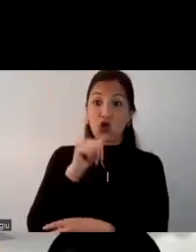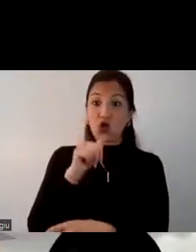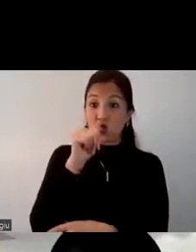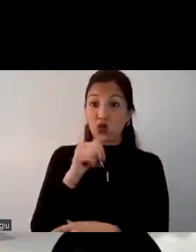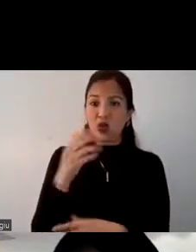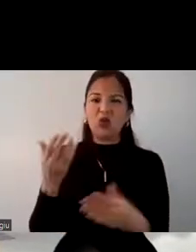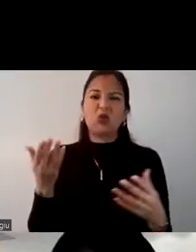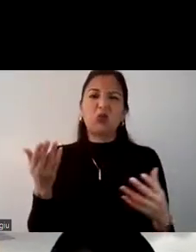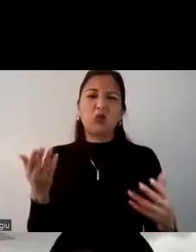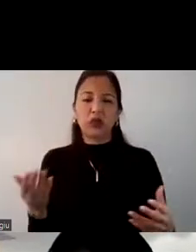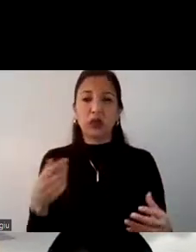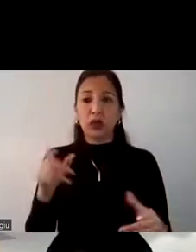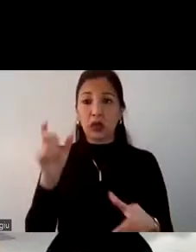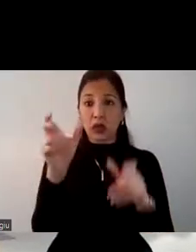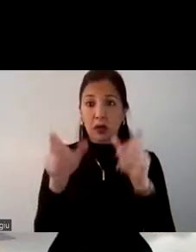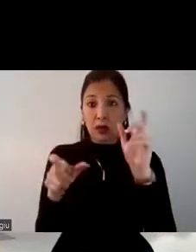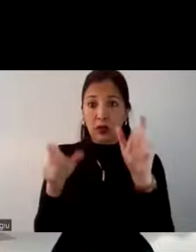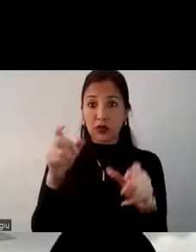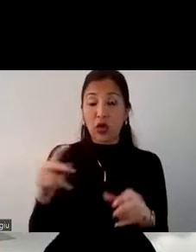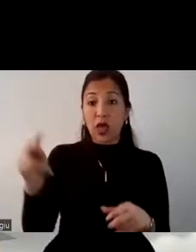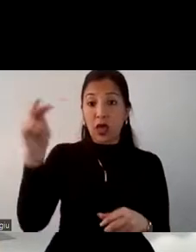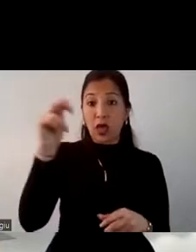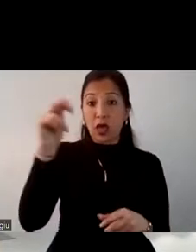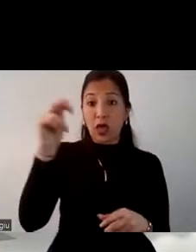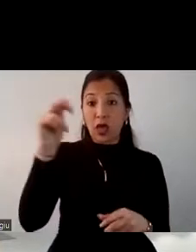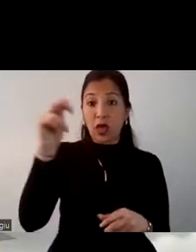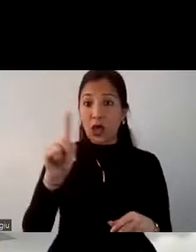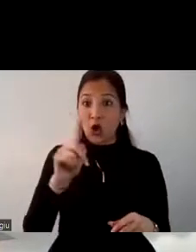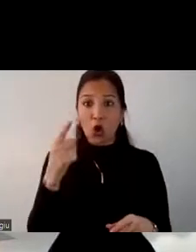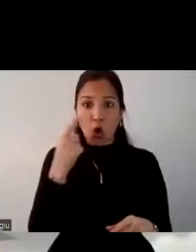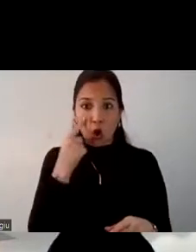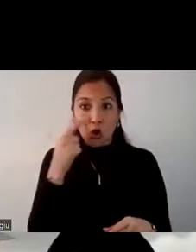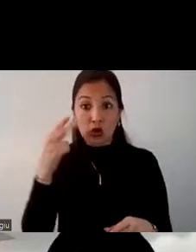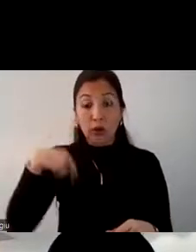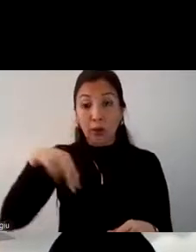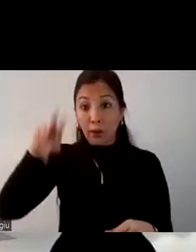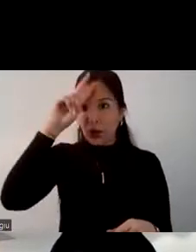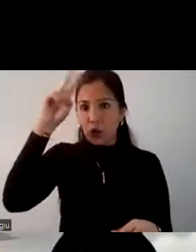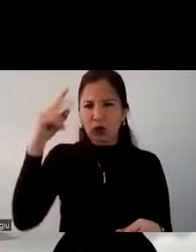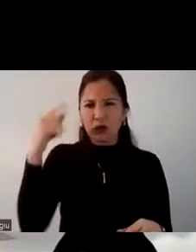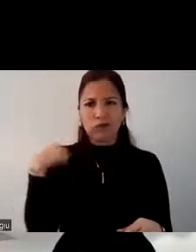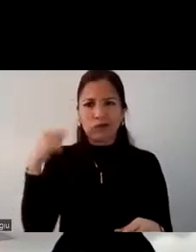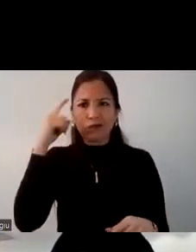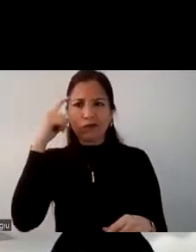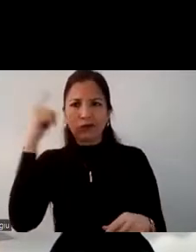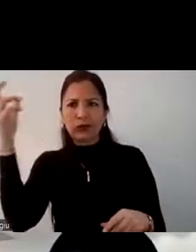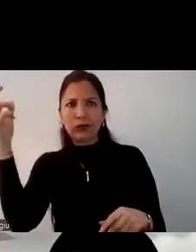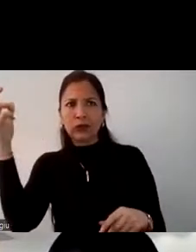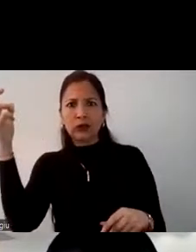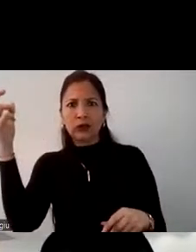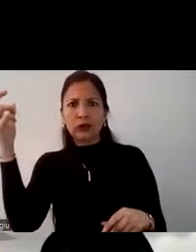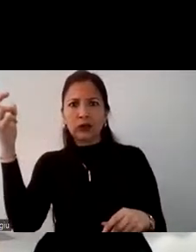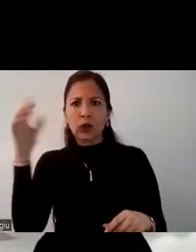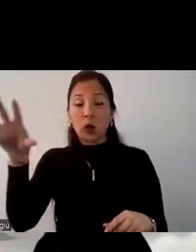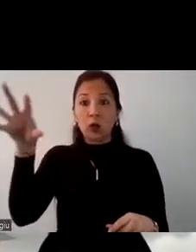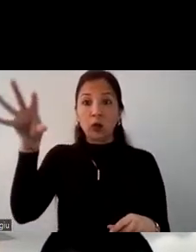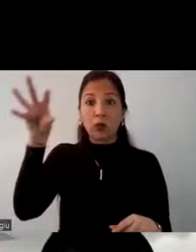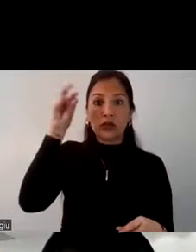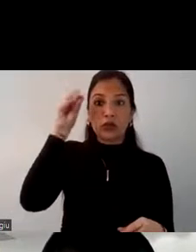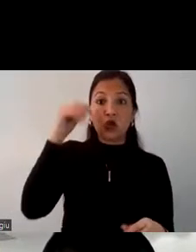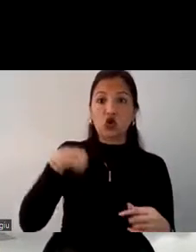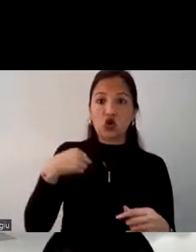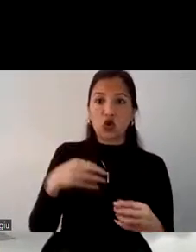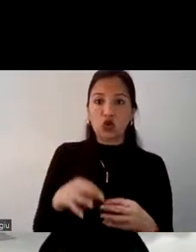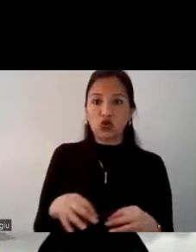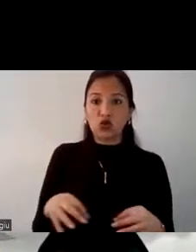podemos decir que las personas ecuatorianas que no conocen de Perú, no tienen quizás esa percepción que nosotros